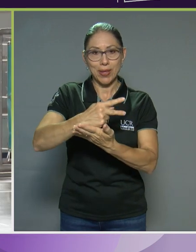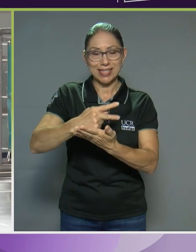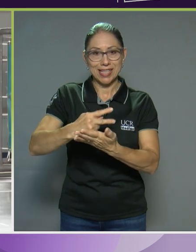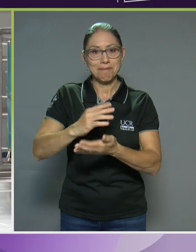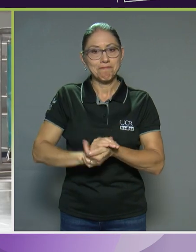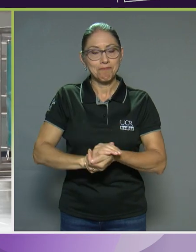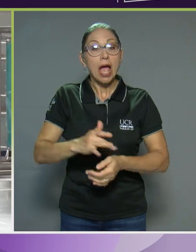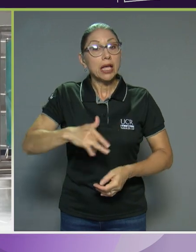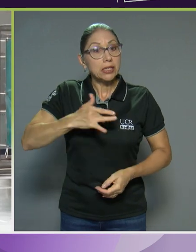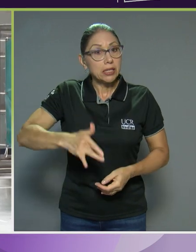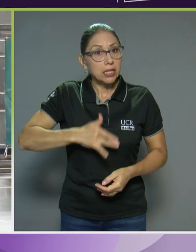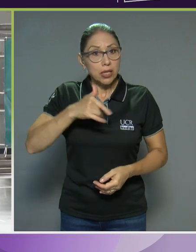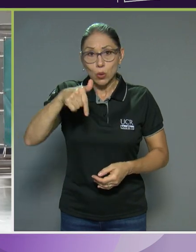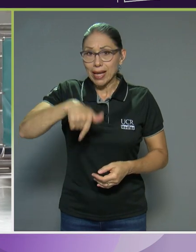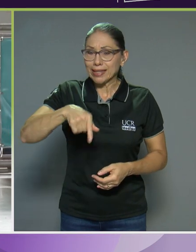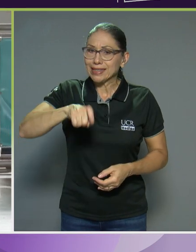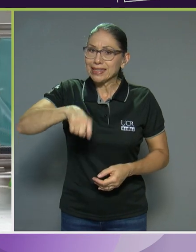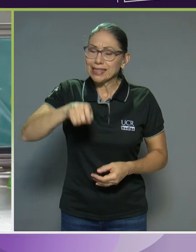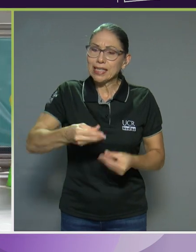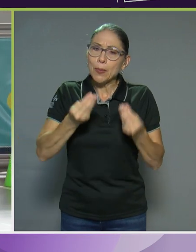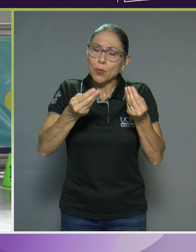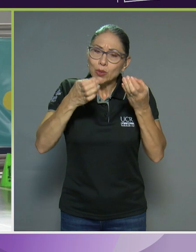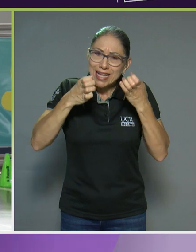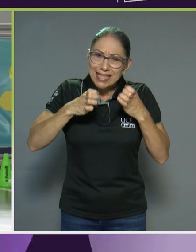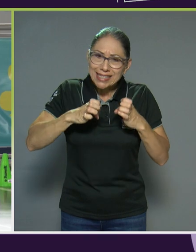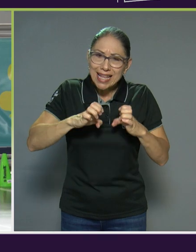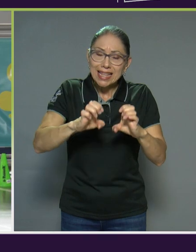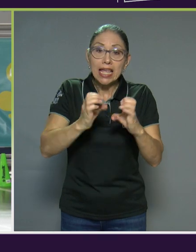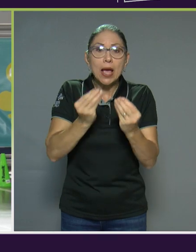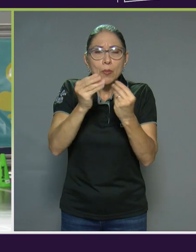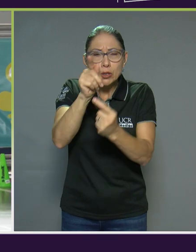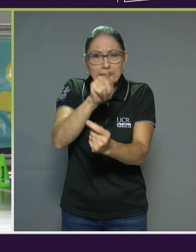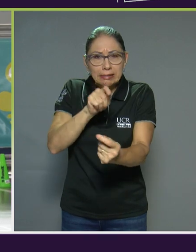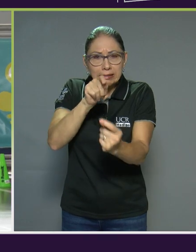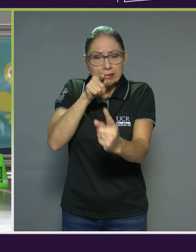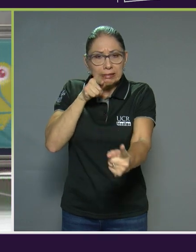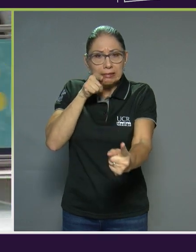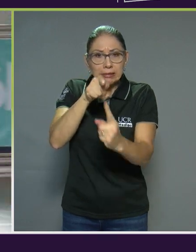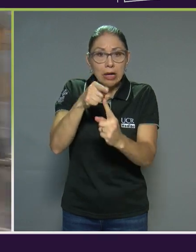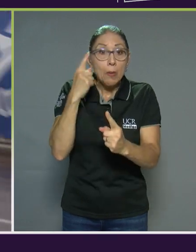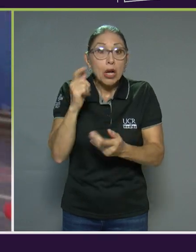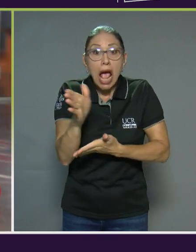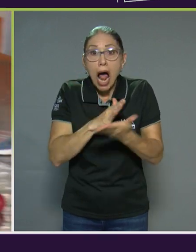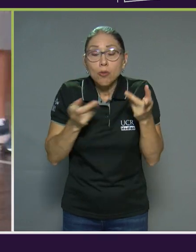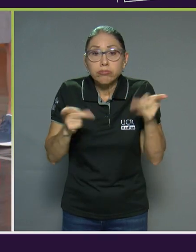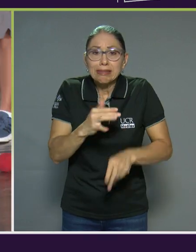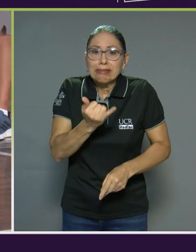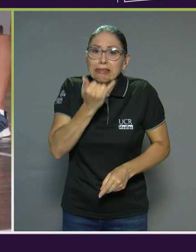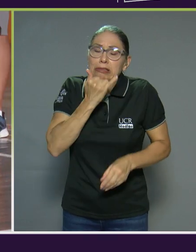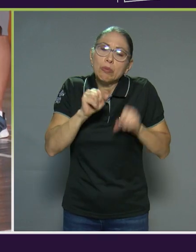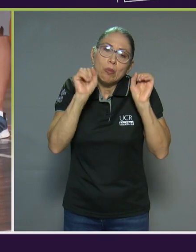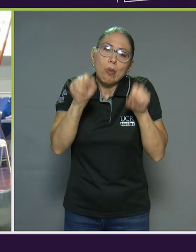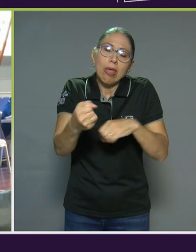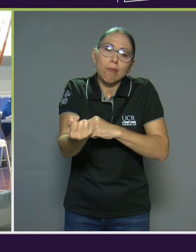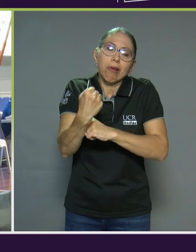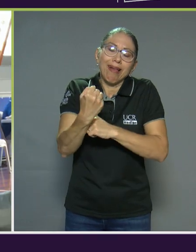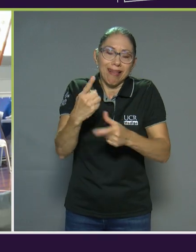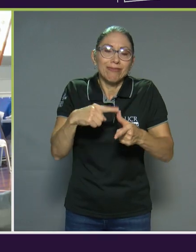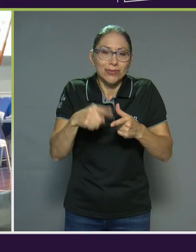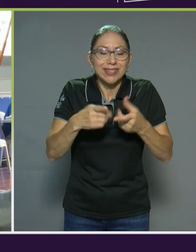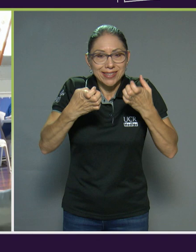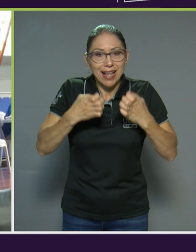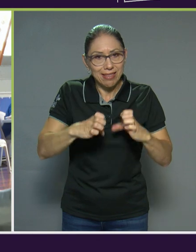que sí se necesita bastante estrategia también, bastante precisión, porque hay un pequeño bolsillo y se lo puede llevar a uno, el rival, es bastante estrategia.